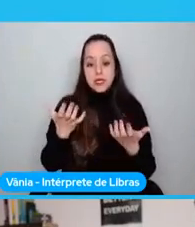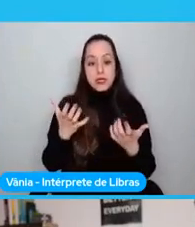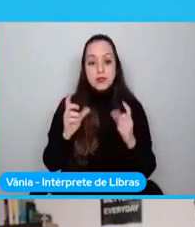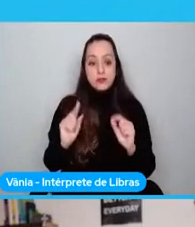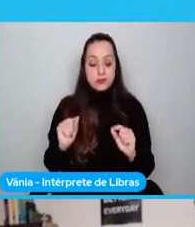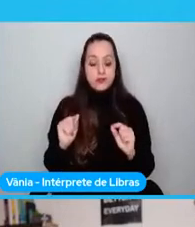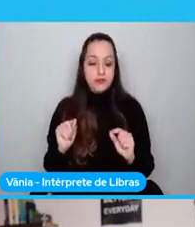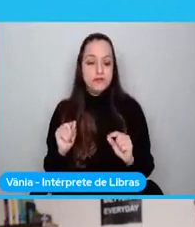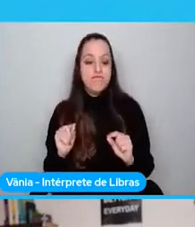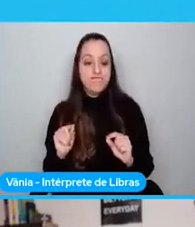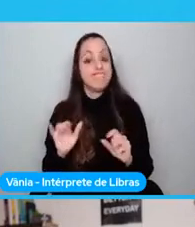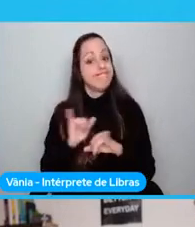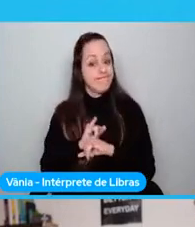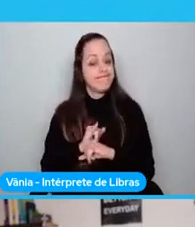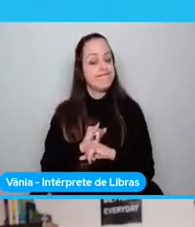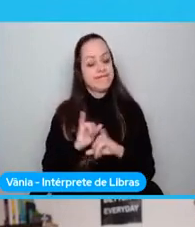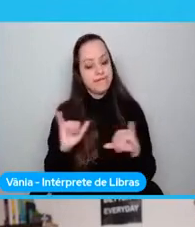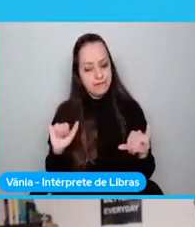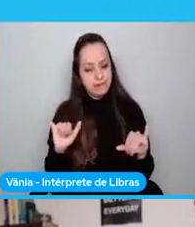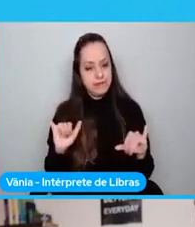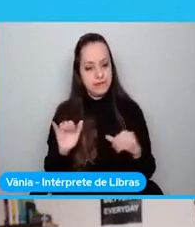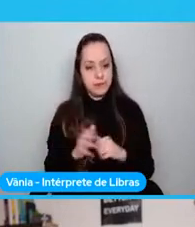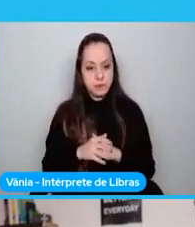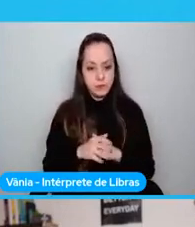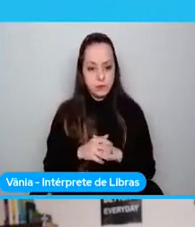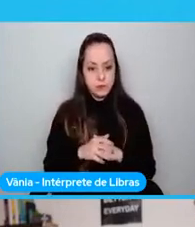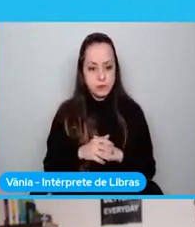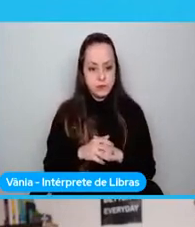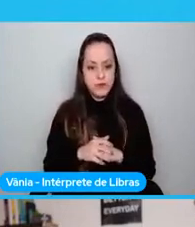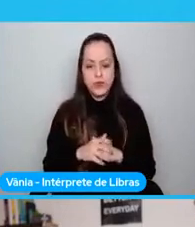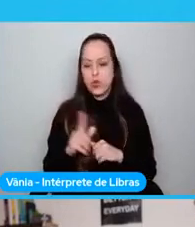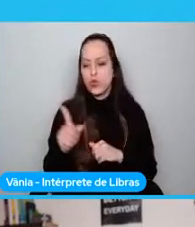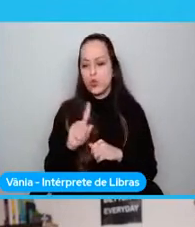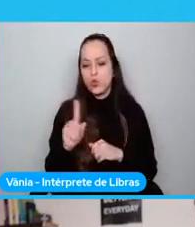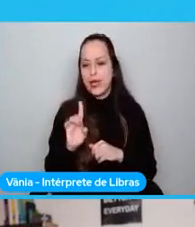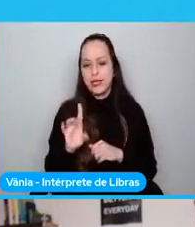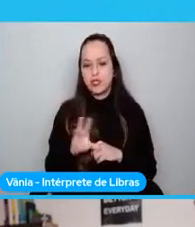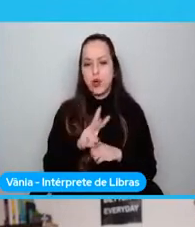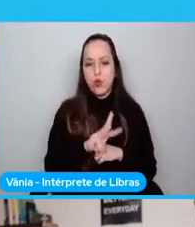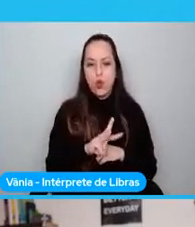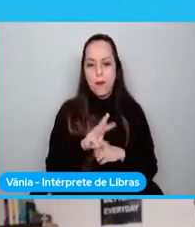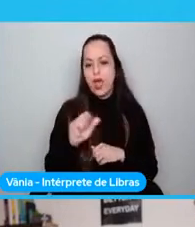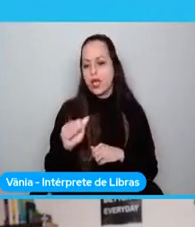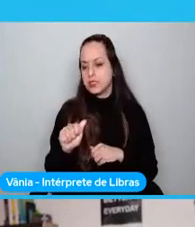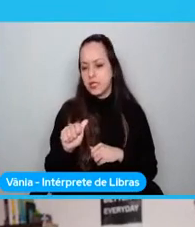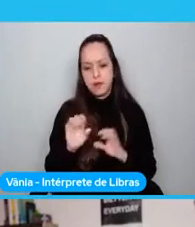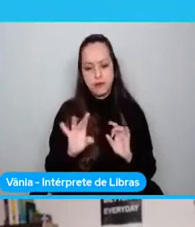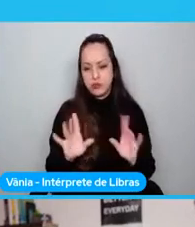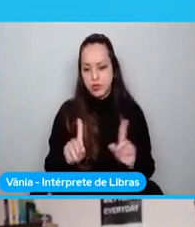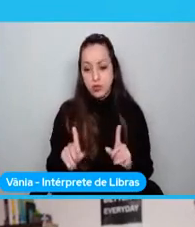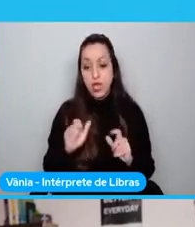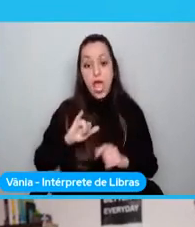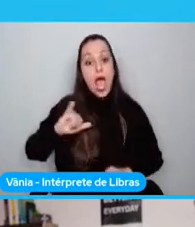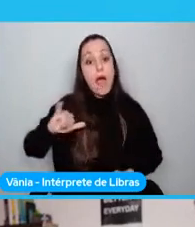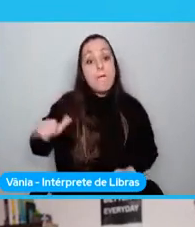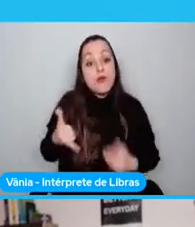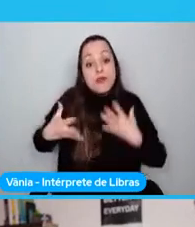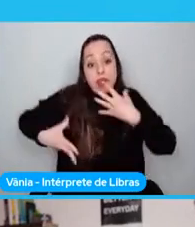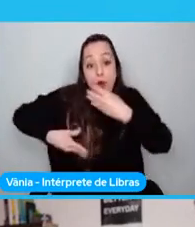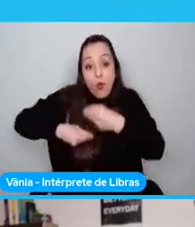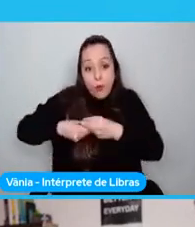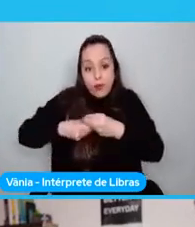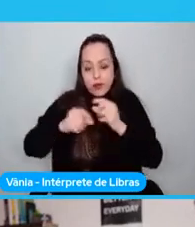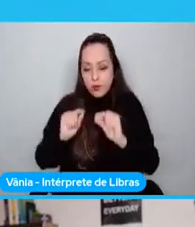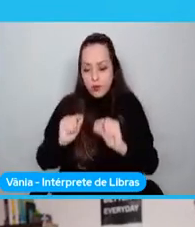Quiero decir que no es WebAssembly, sí, veo que me quedan unos minutos y quiero aprovechar para esto, porque en